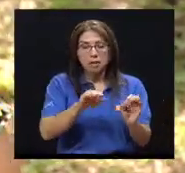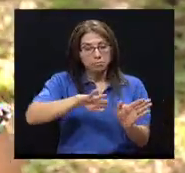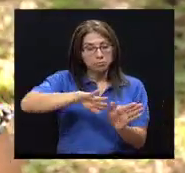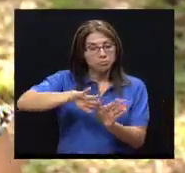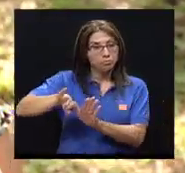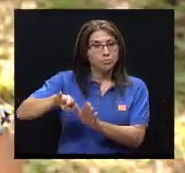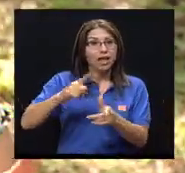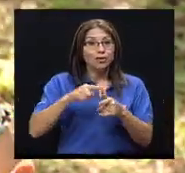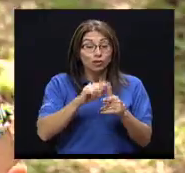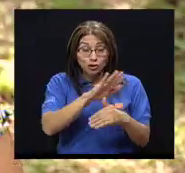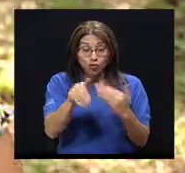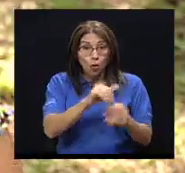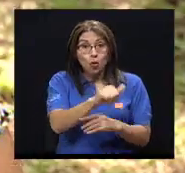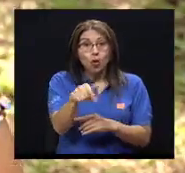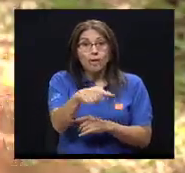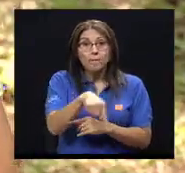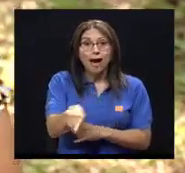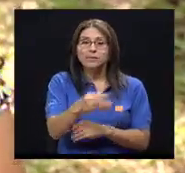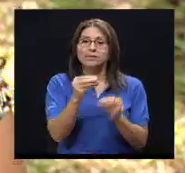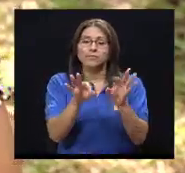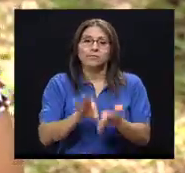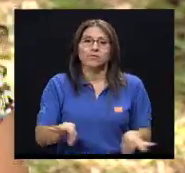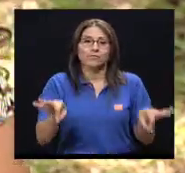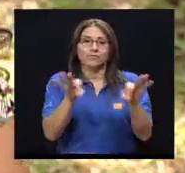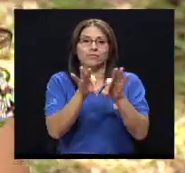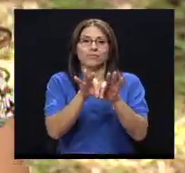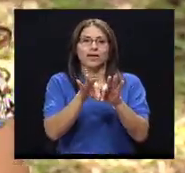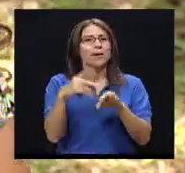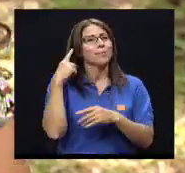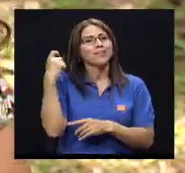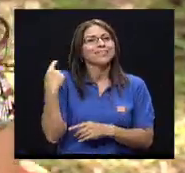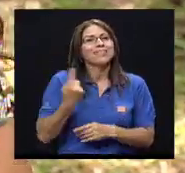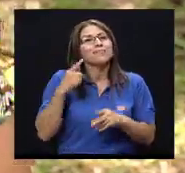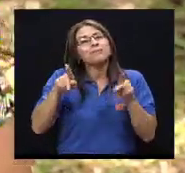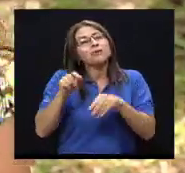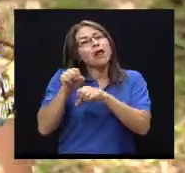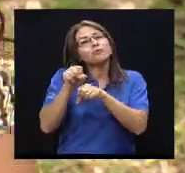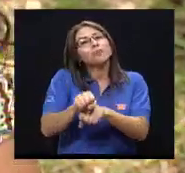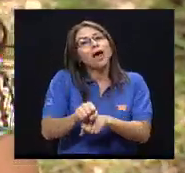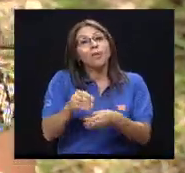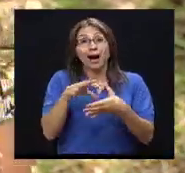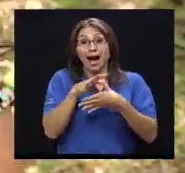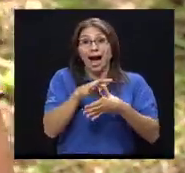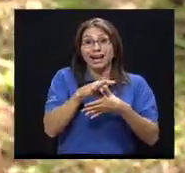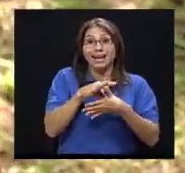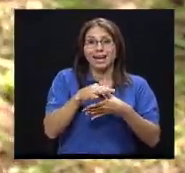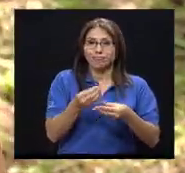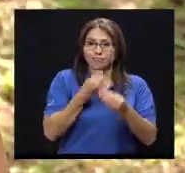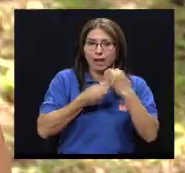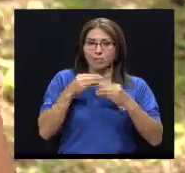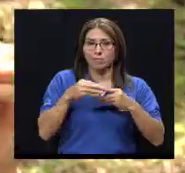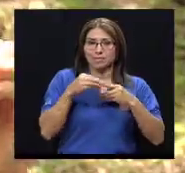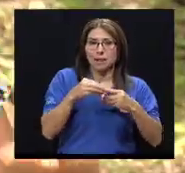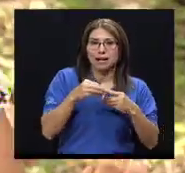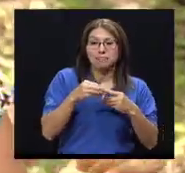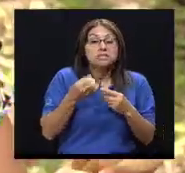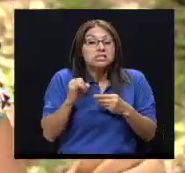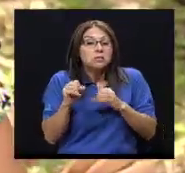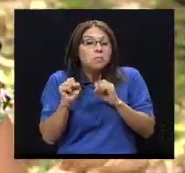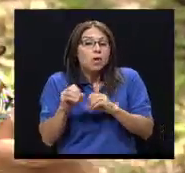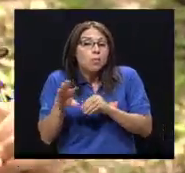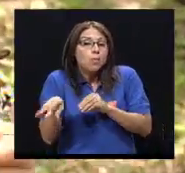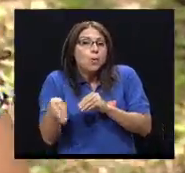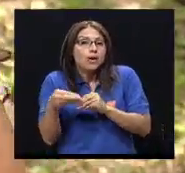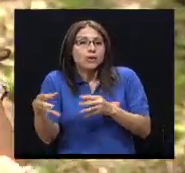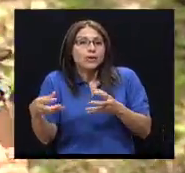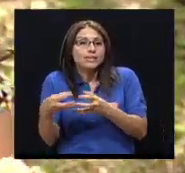todo lo demás, que generalmente es como la carne, como el plato principal, y bueno, si puedo, un poquito de ensalada, un poquito de vegetal, un poquito